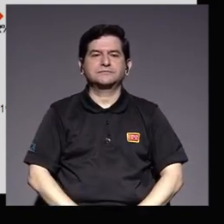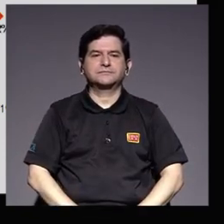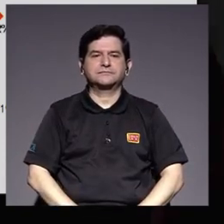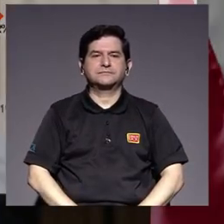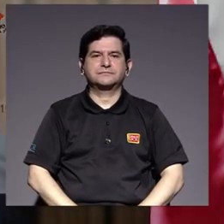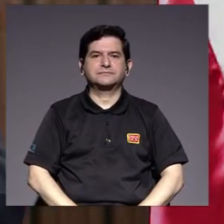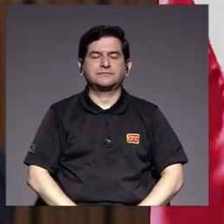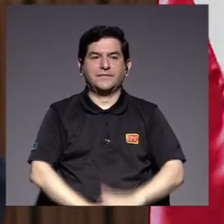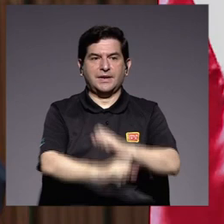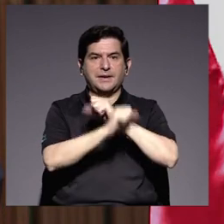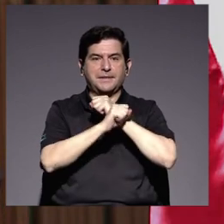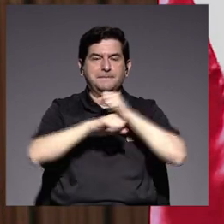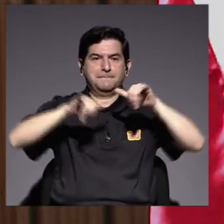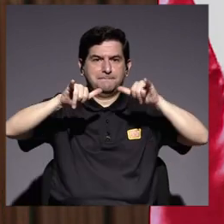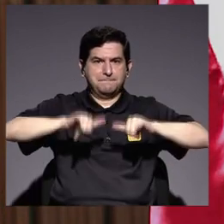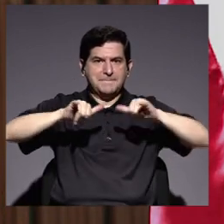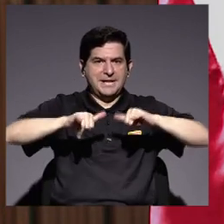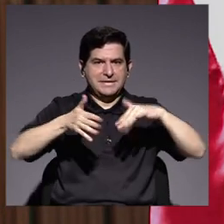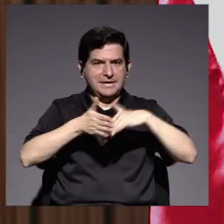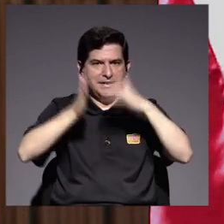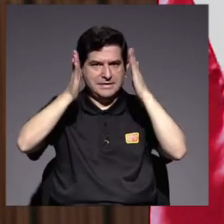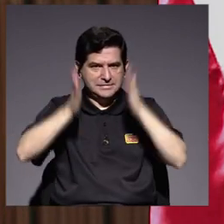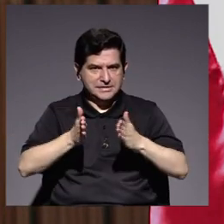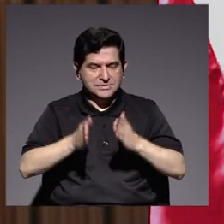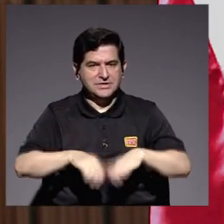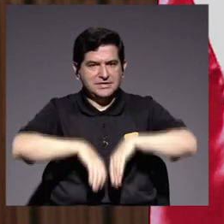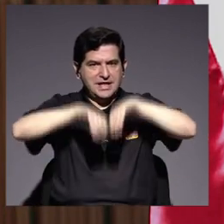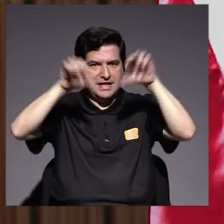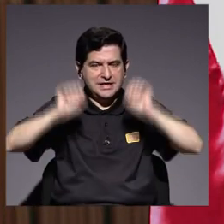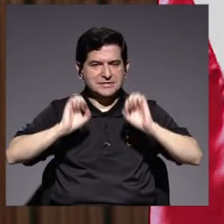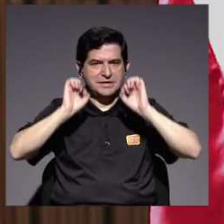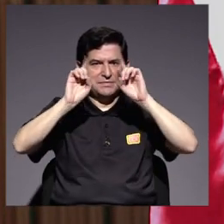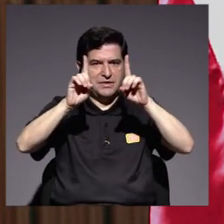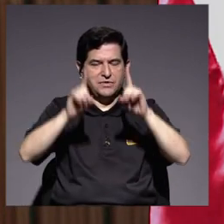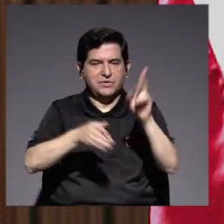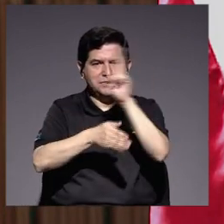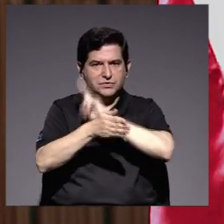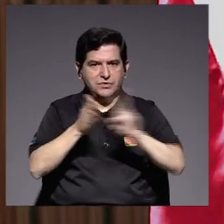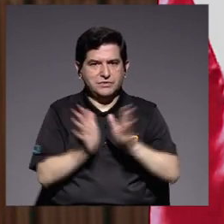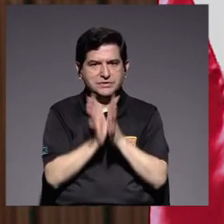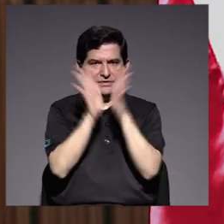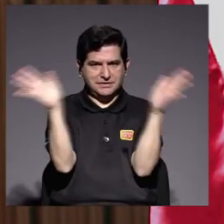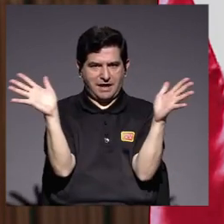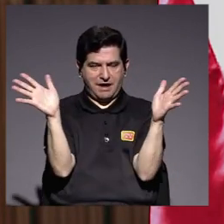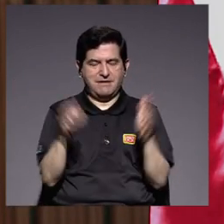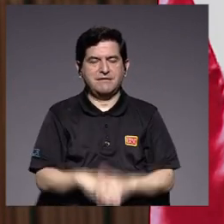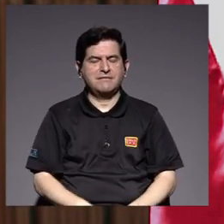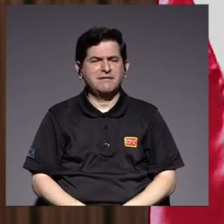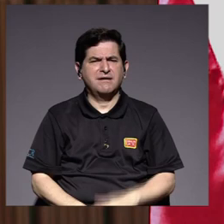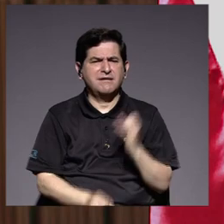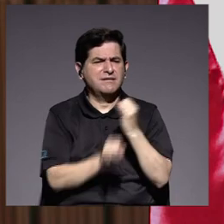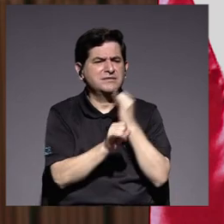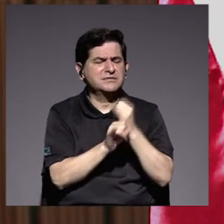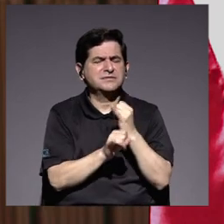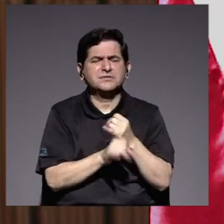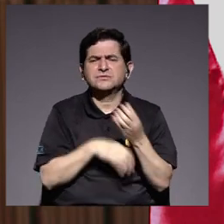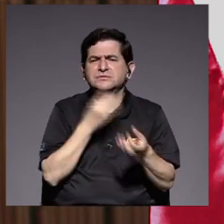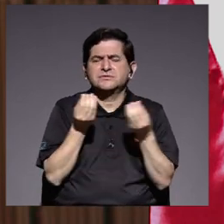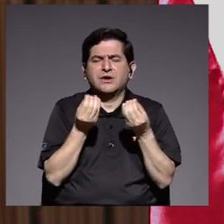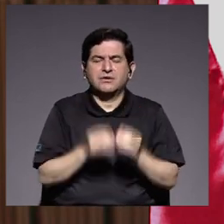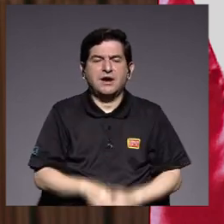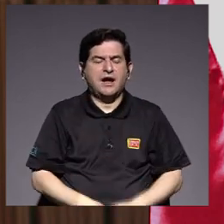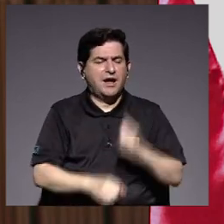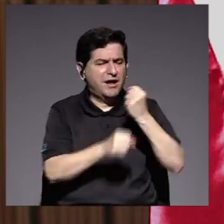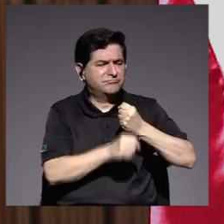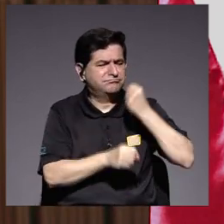para garantizar la permanencia del estudiantado en el sistema de educación superior pública la institución ha mantenido estos